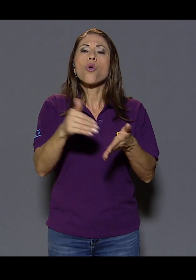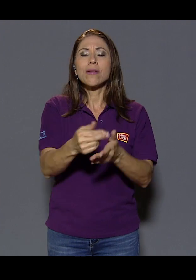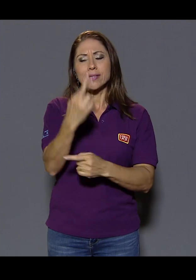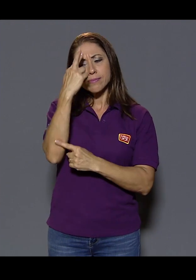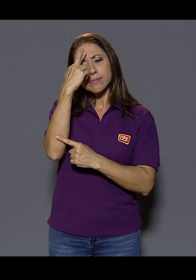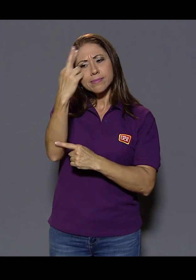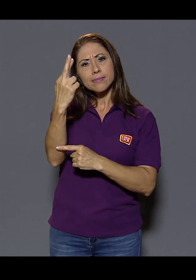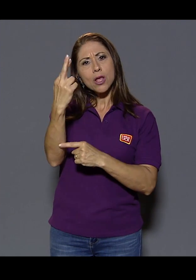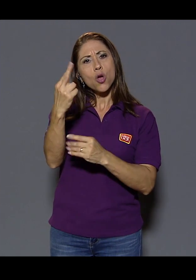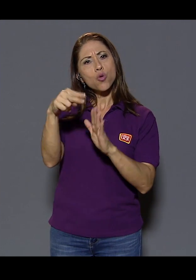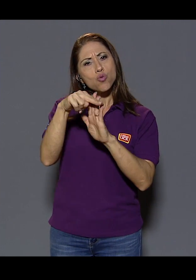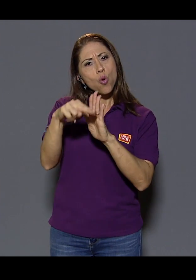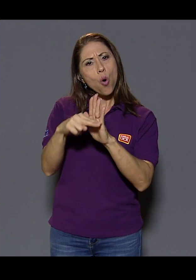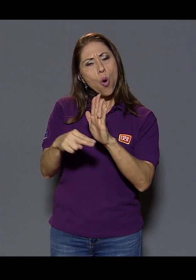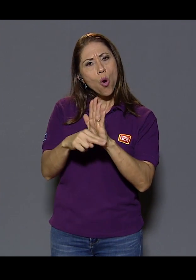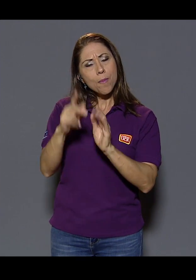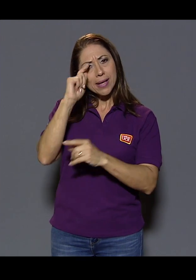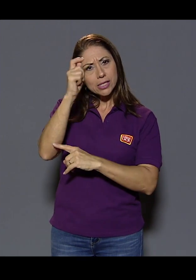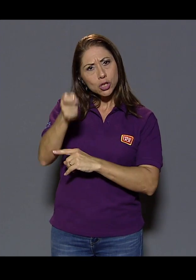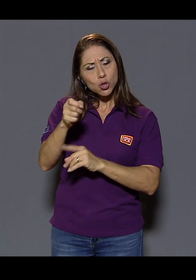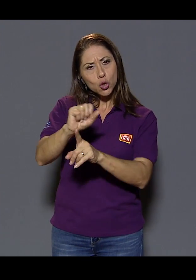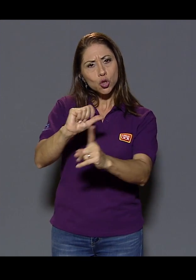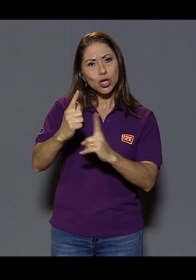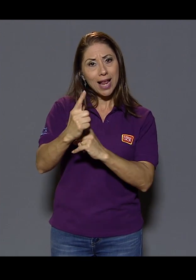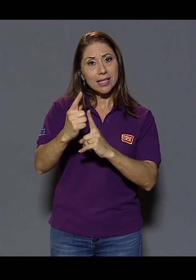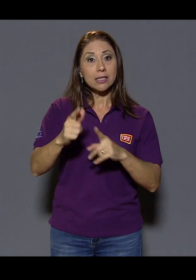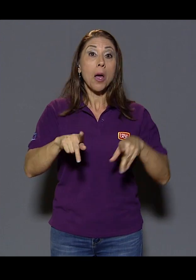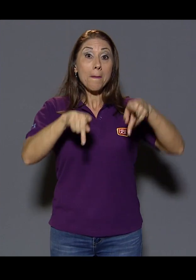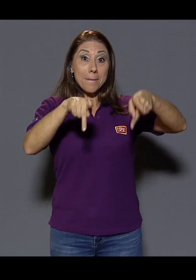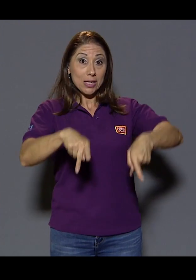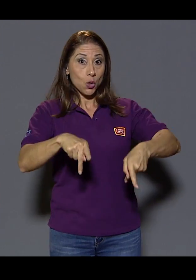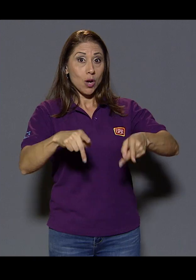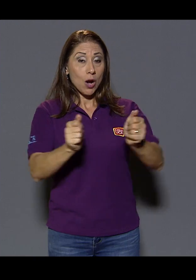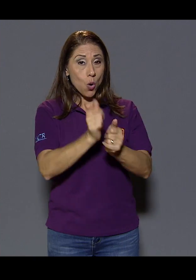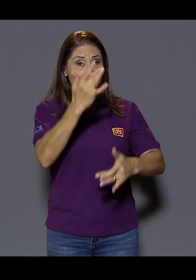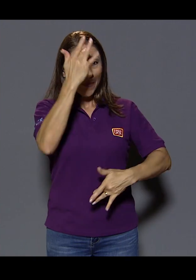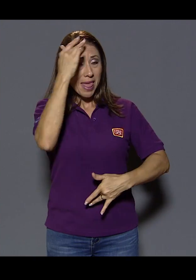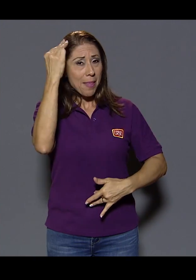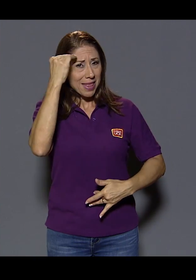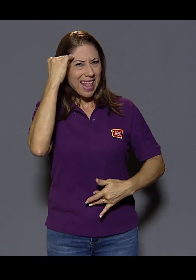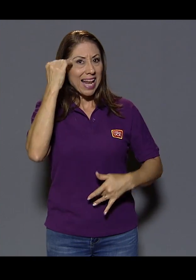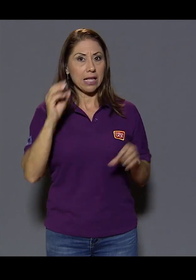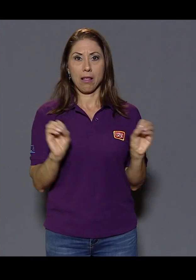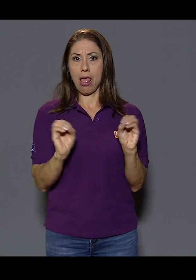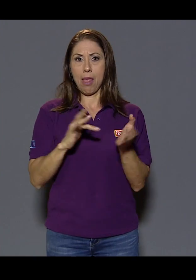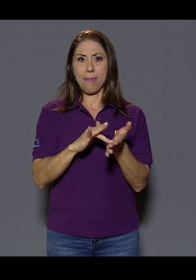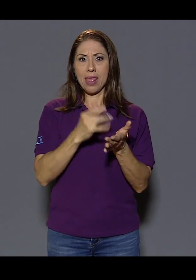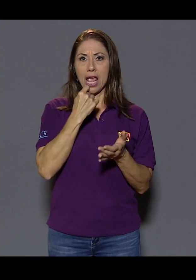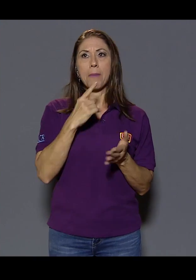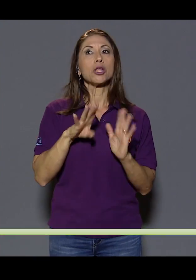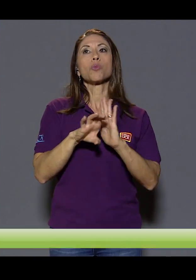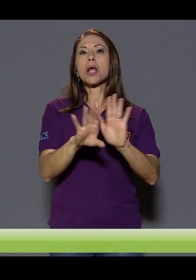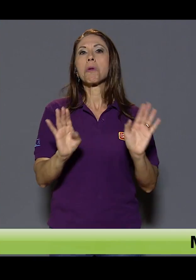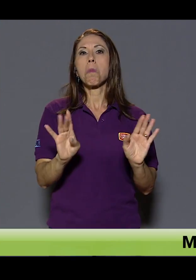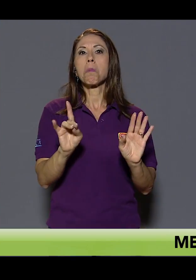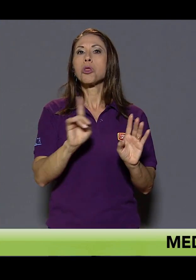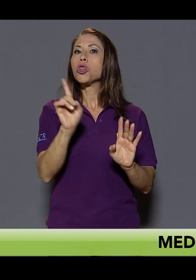sociales. Digamos, una persona con enfermedad mental, sin medicamentos, decidía no bañarse,